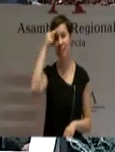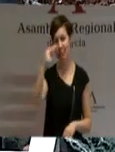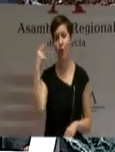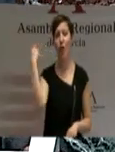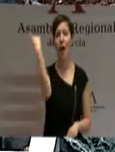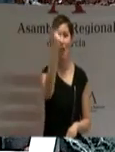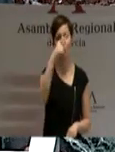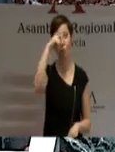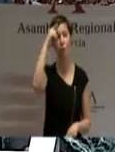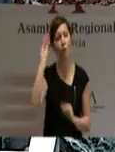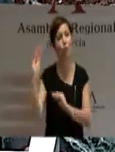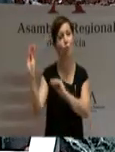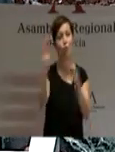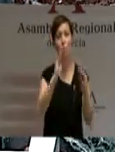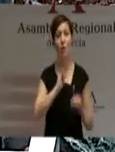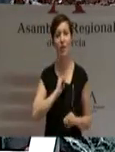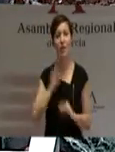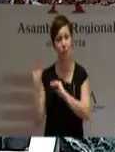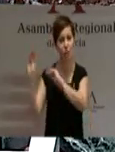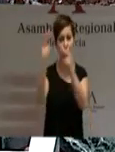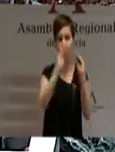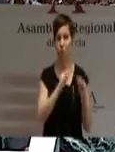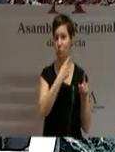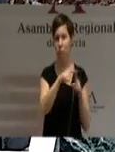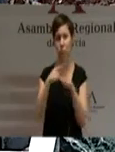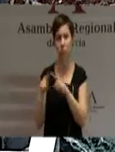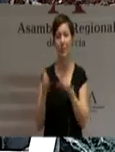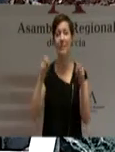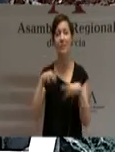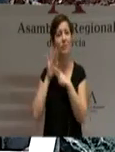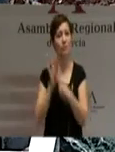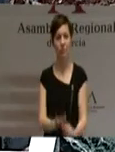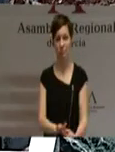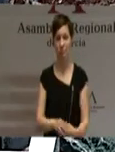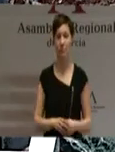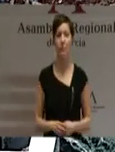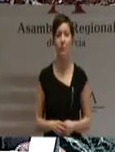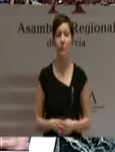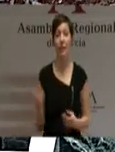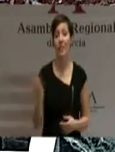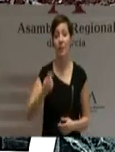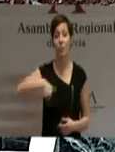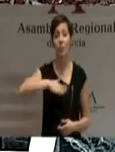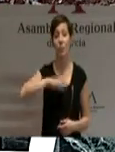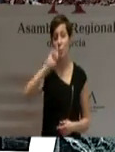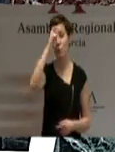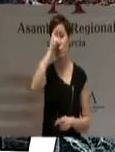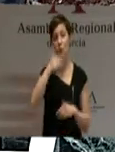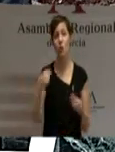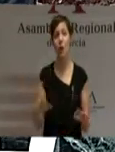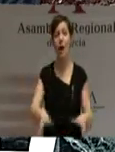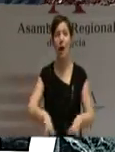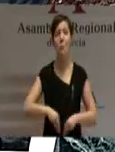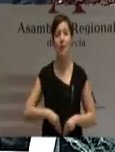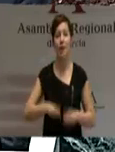diferenciadoras y no excluyentes. Todos deberíamos admitir, no obstante, que hay que adecuar las estructuras